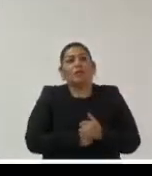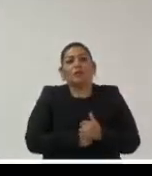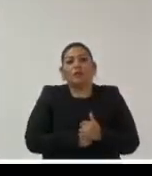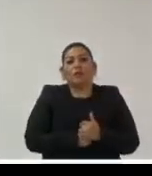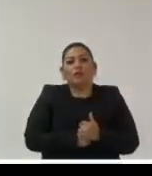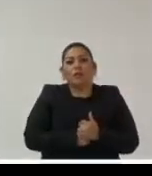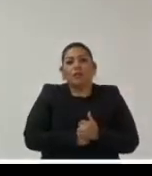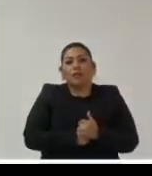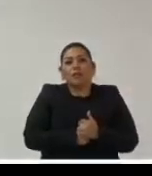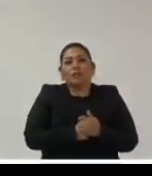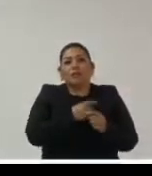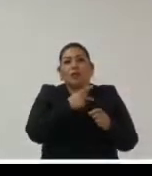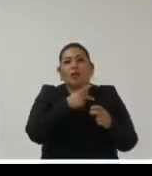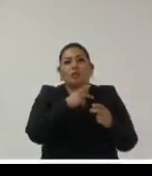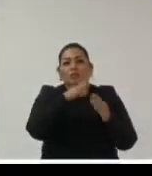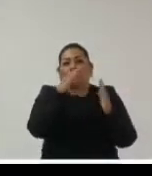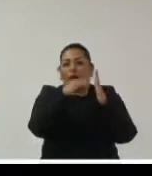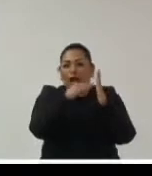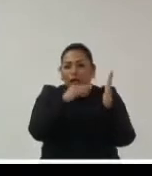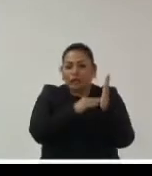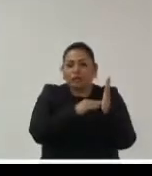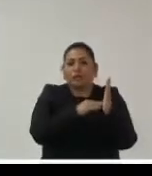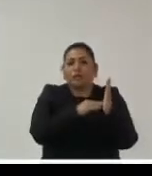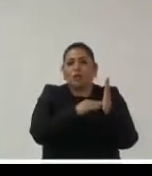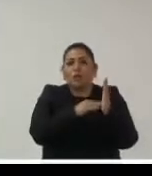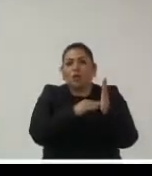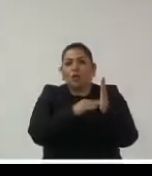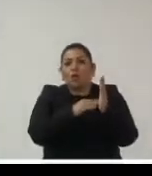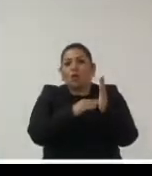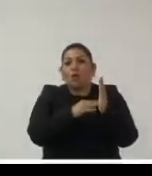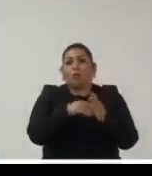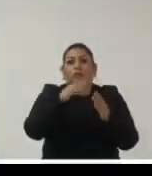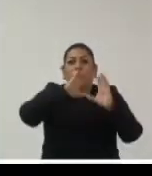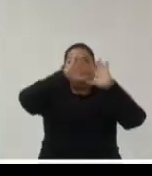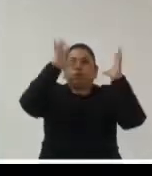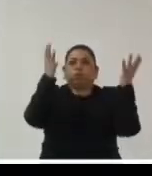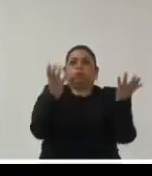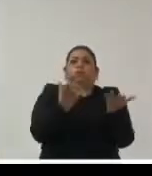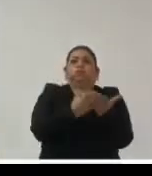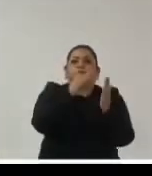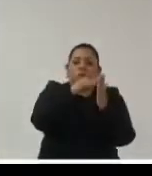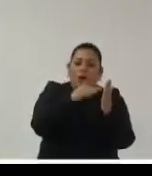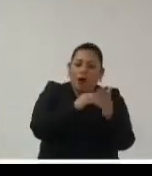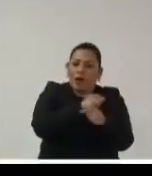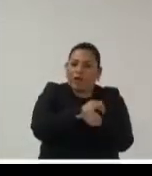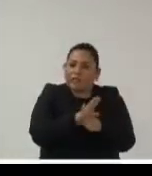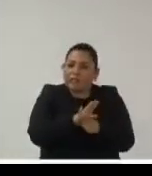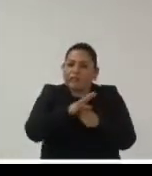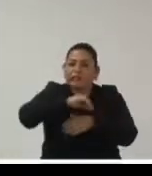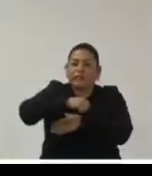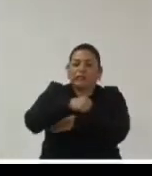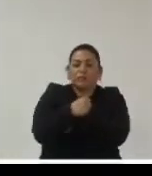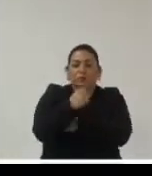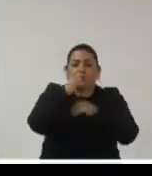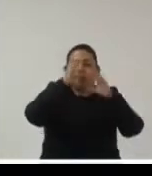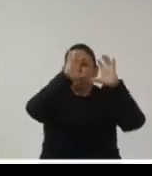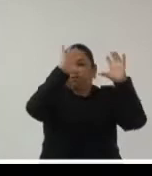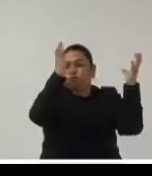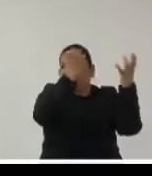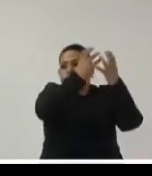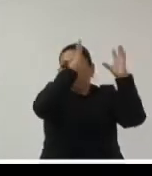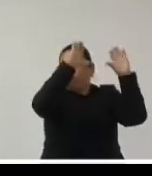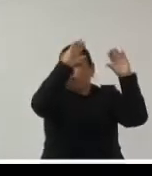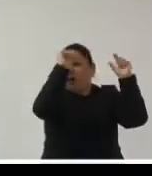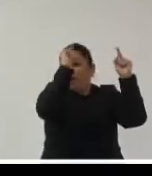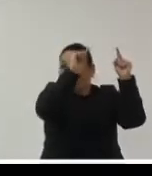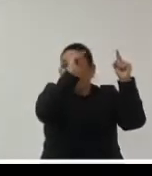seriamente millones de terabytes de información en todo el mundo trillones de terabytes de información hoy en